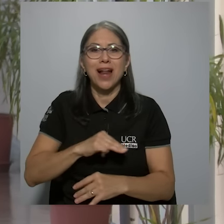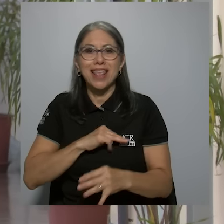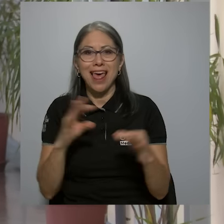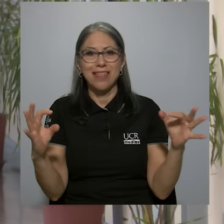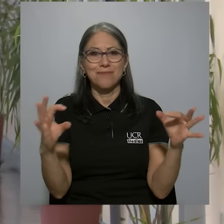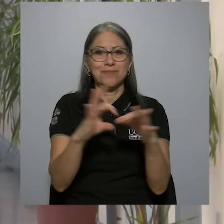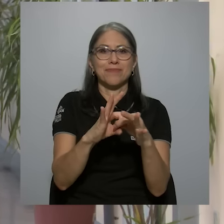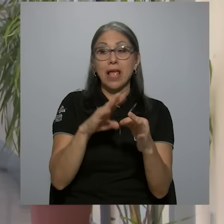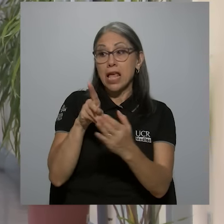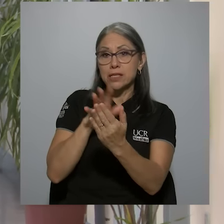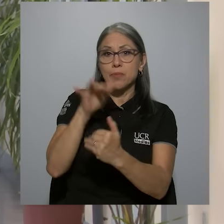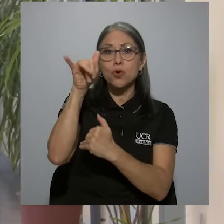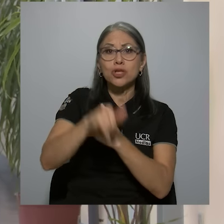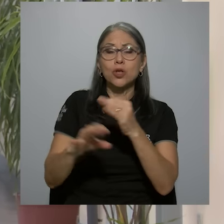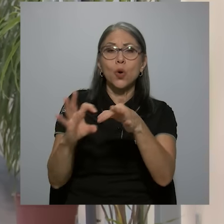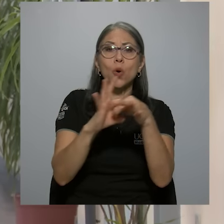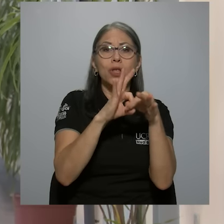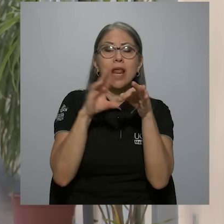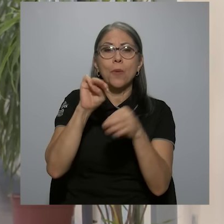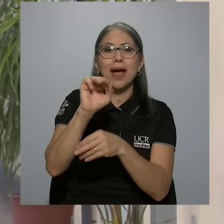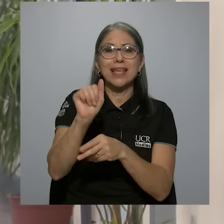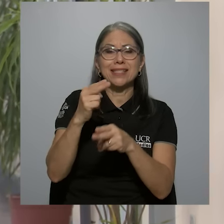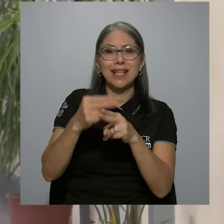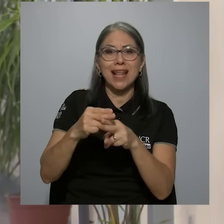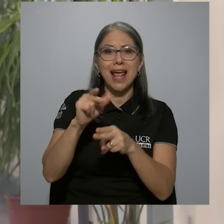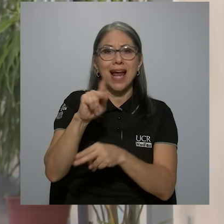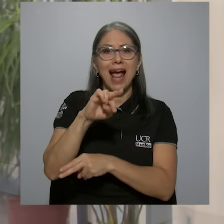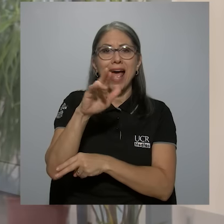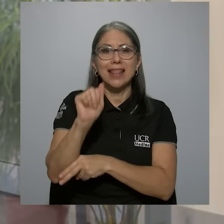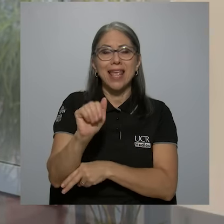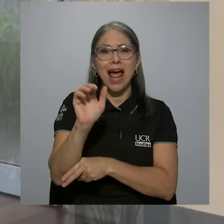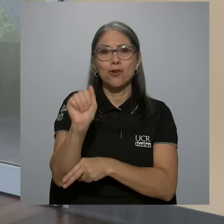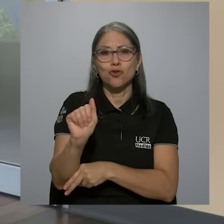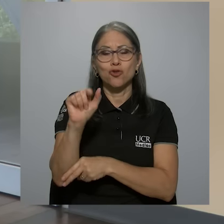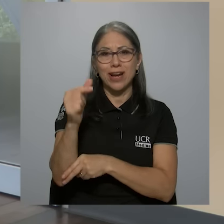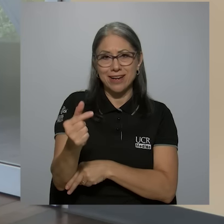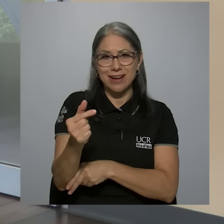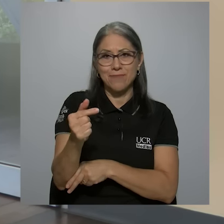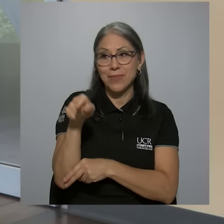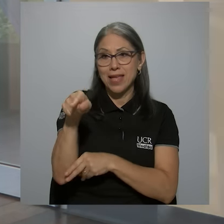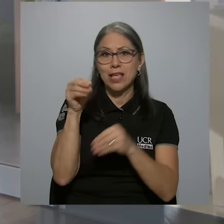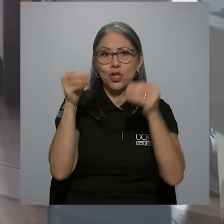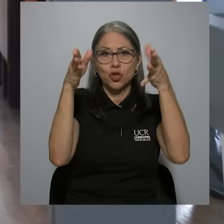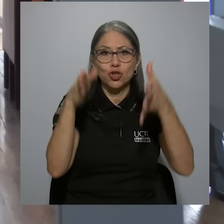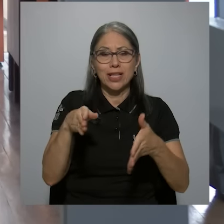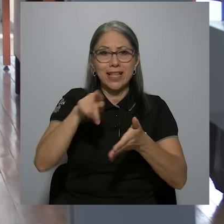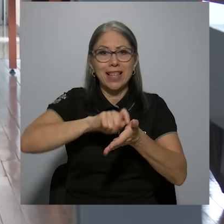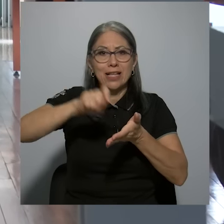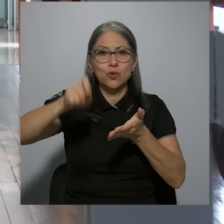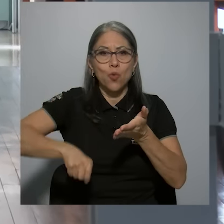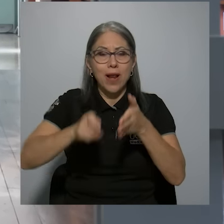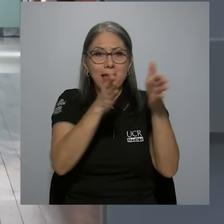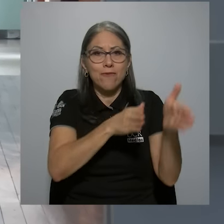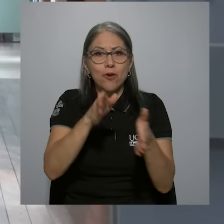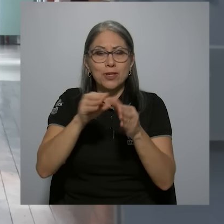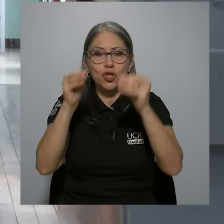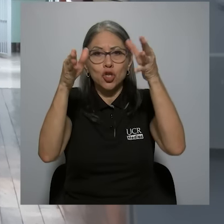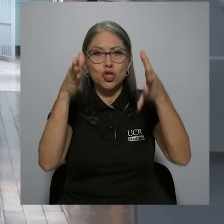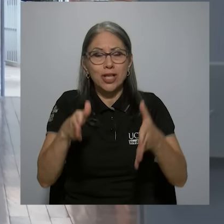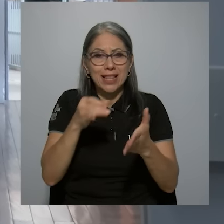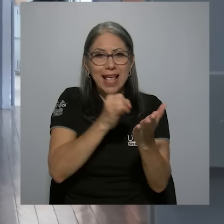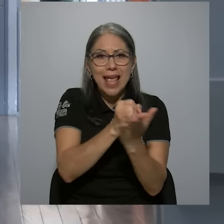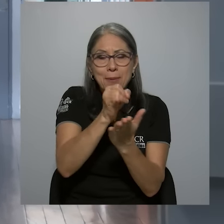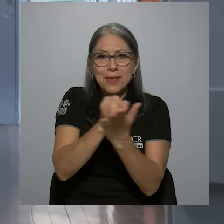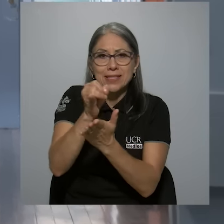Este proyecto es coordinado por la Magíster Katia Arroyo Guerra, quien es docente de la Escuela de Formación